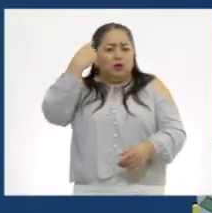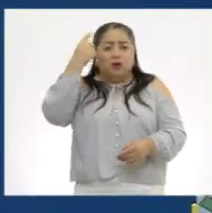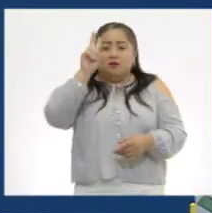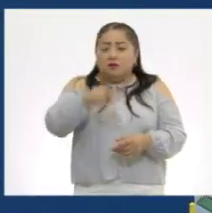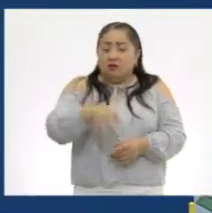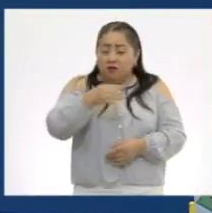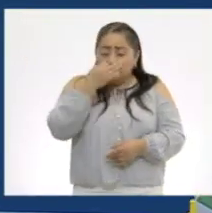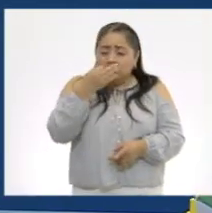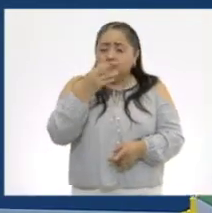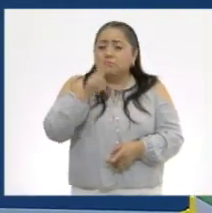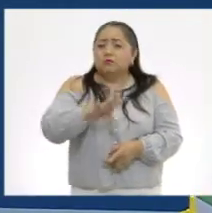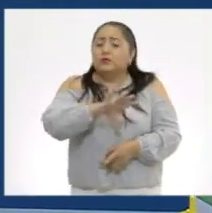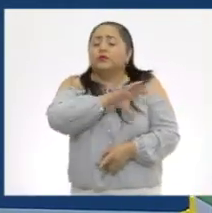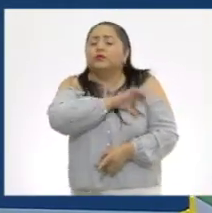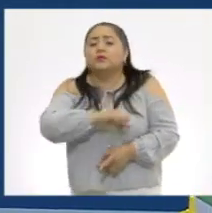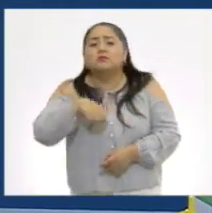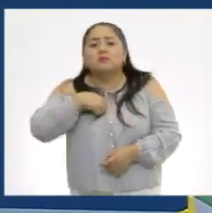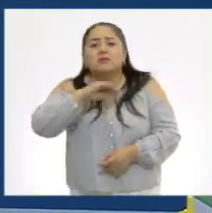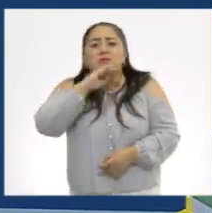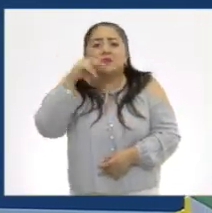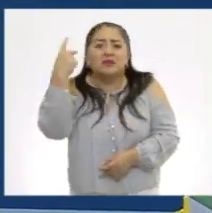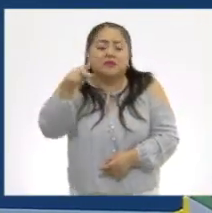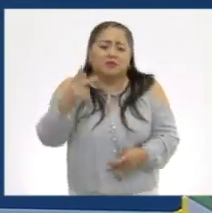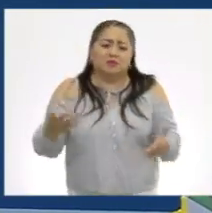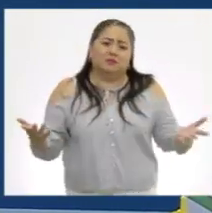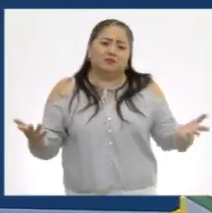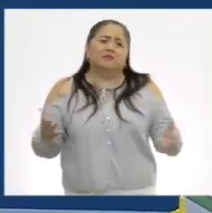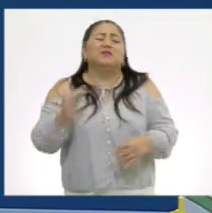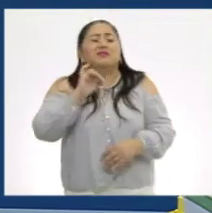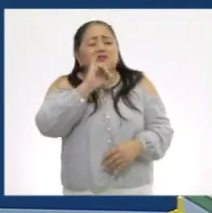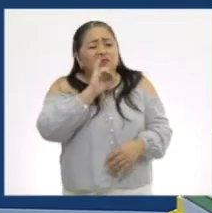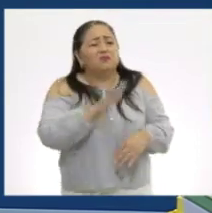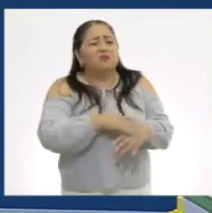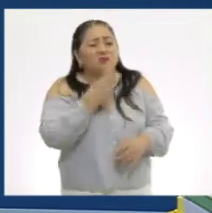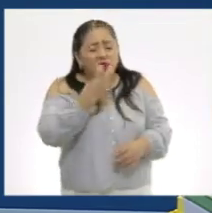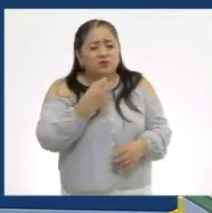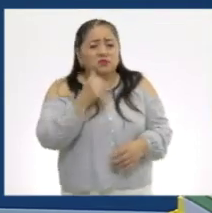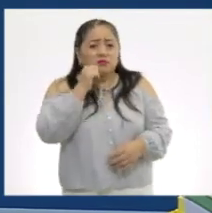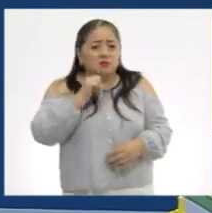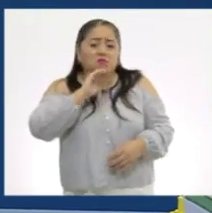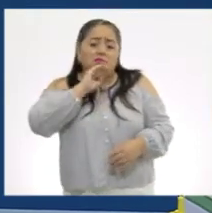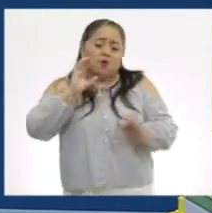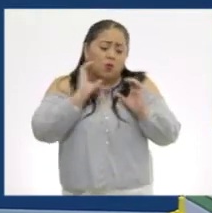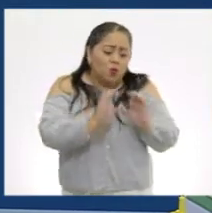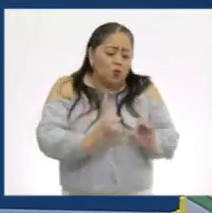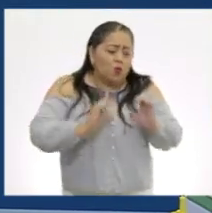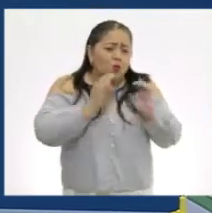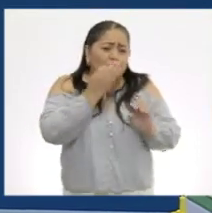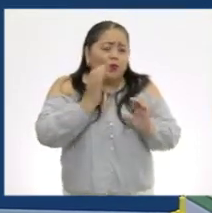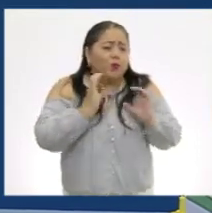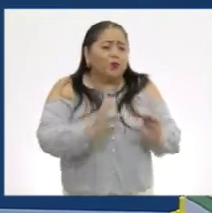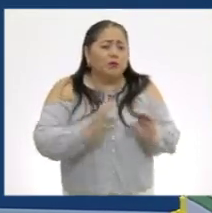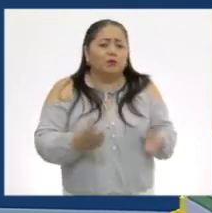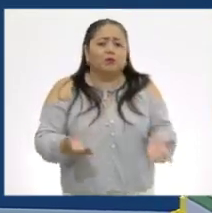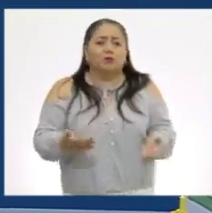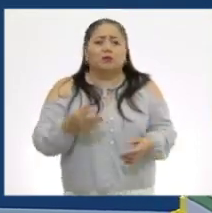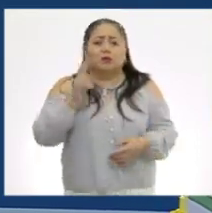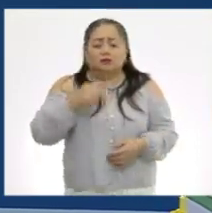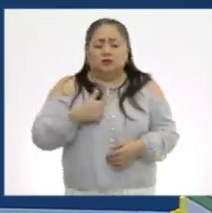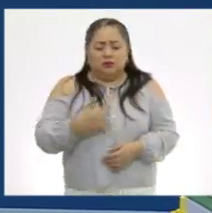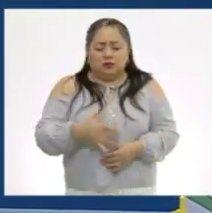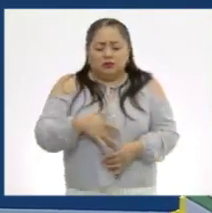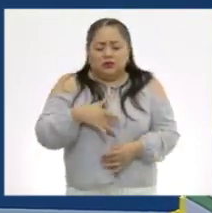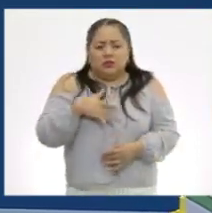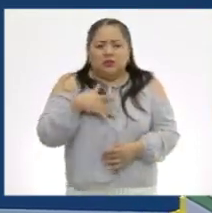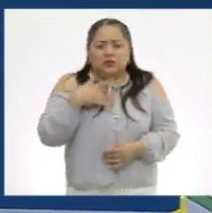flor favorita de mi mamá. Sí, por eso siempre la cuidaba muchísimo. Ay, yo sentí